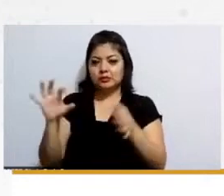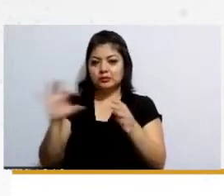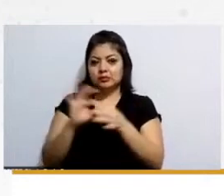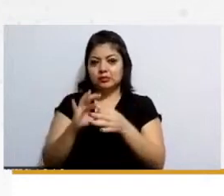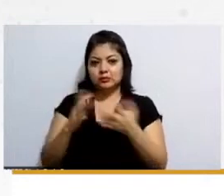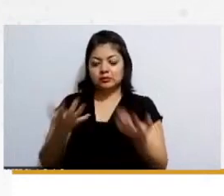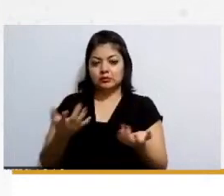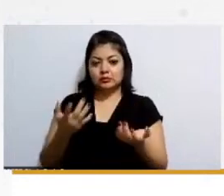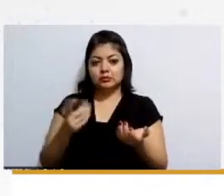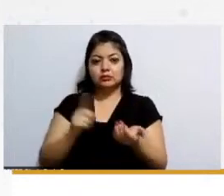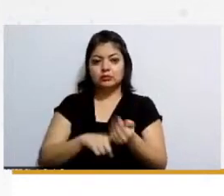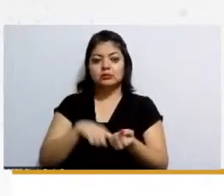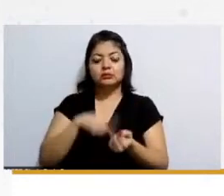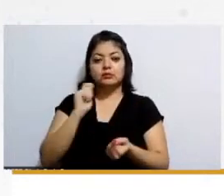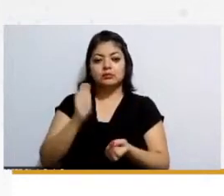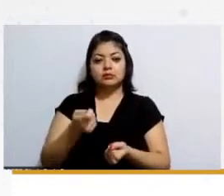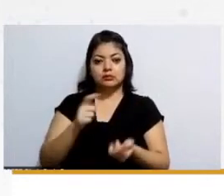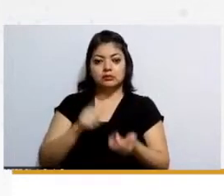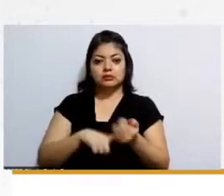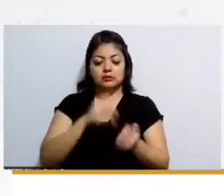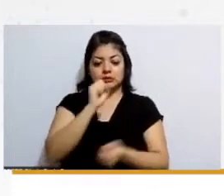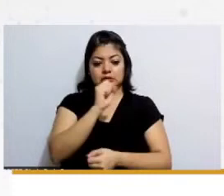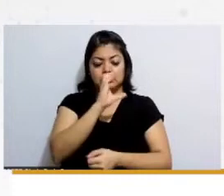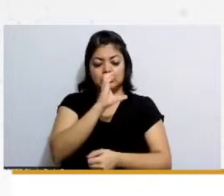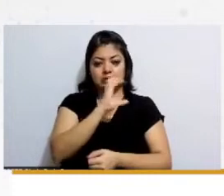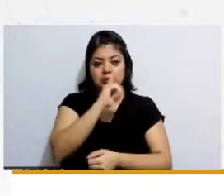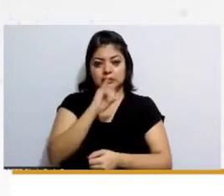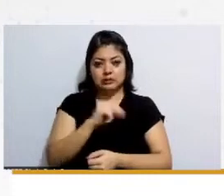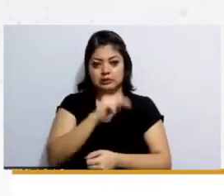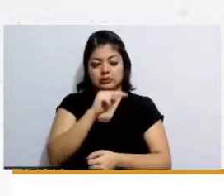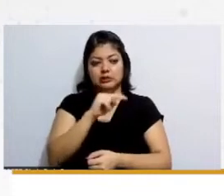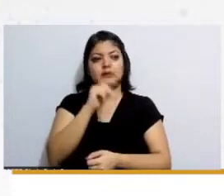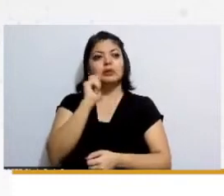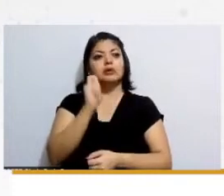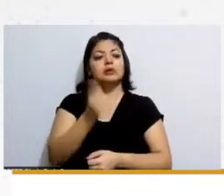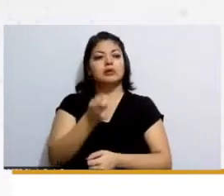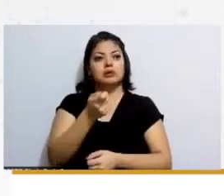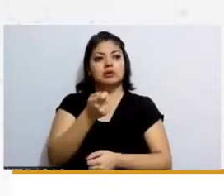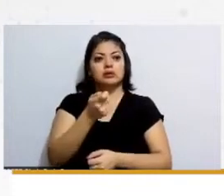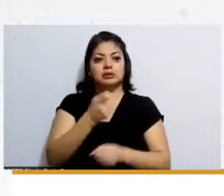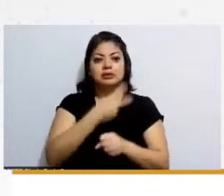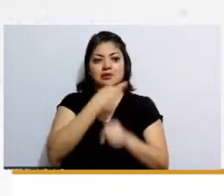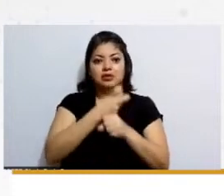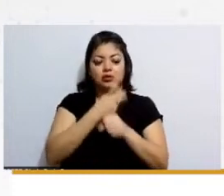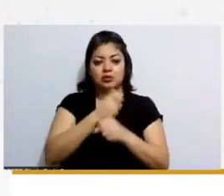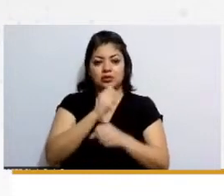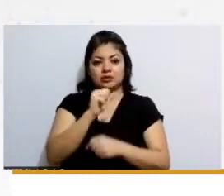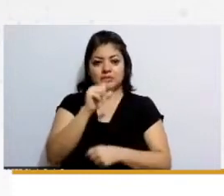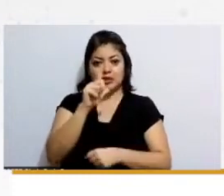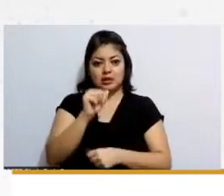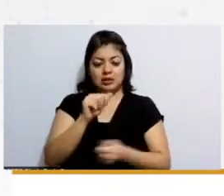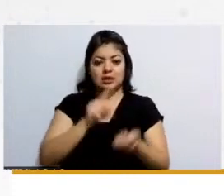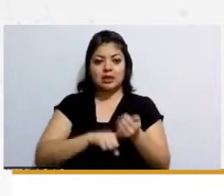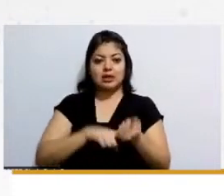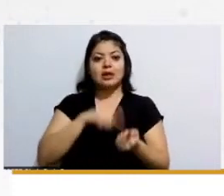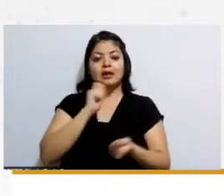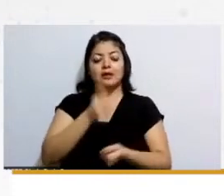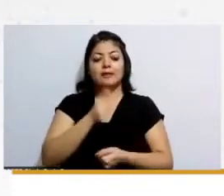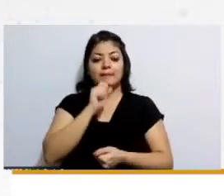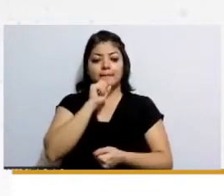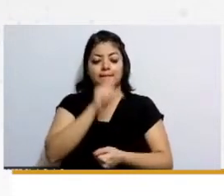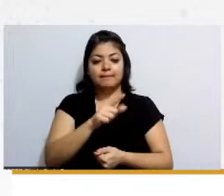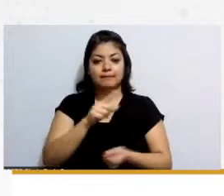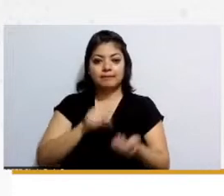en esta en la suprema corte en la sala segunda pues empieza a estudiar más y ahí es donde dicen también que de manera